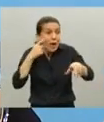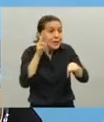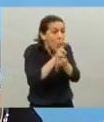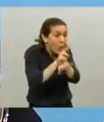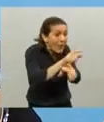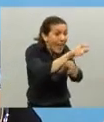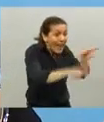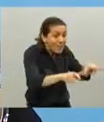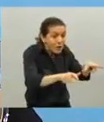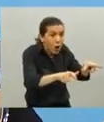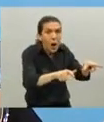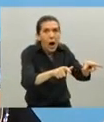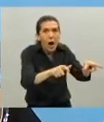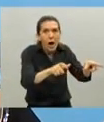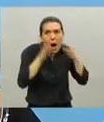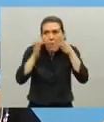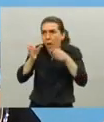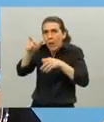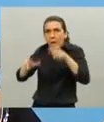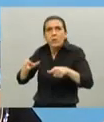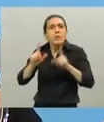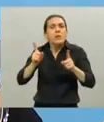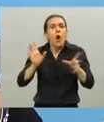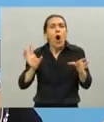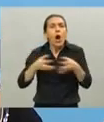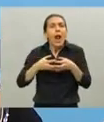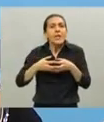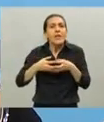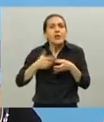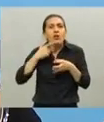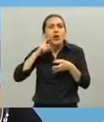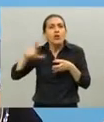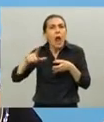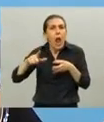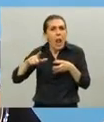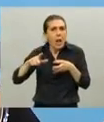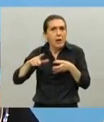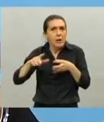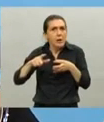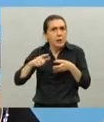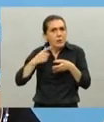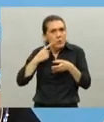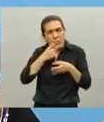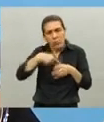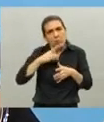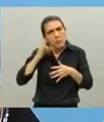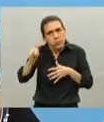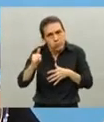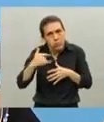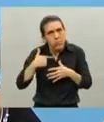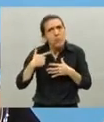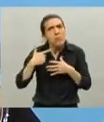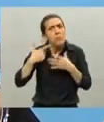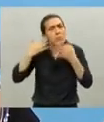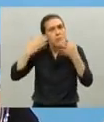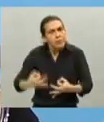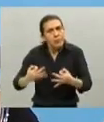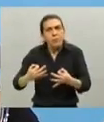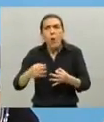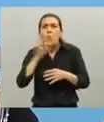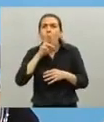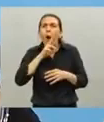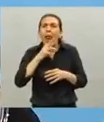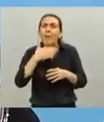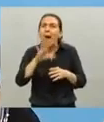demanda que hemos tenido de muchas organizaciones sociales. Garantizar que aquellos que... Las mujeres, básicamente,